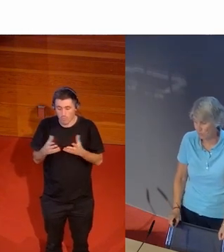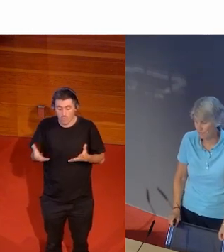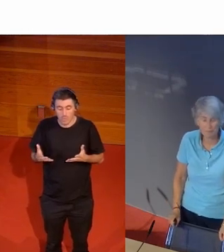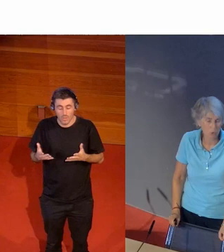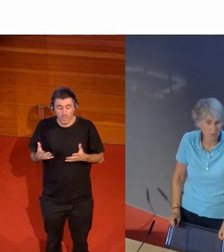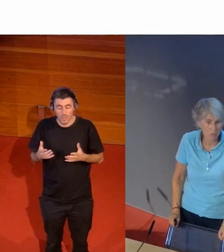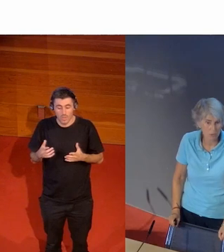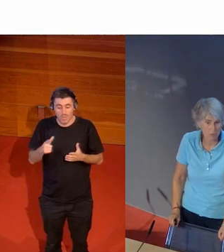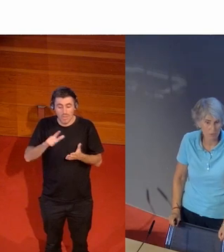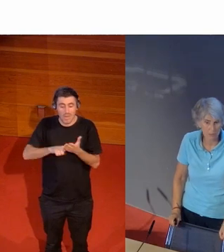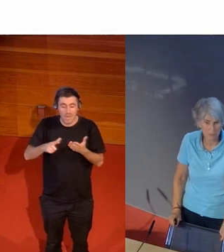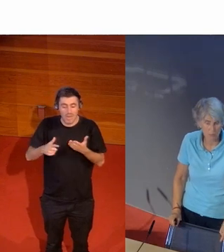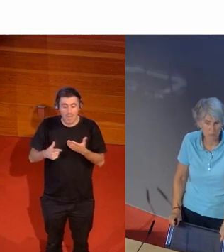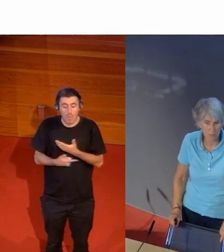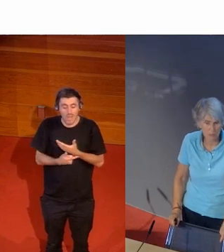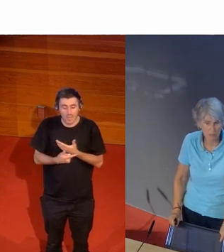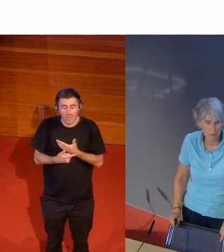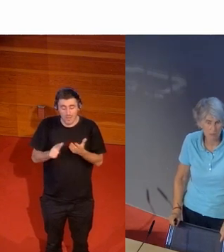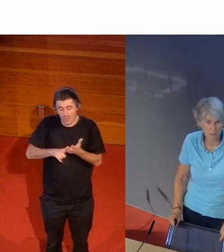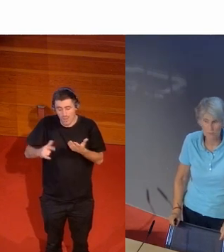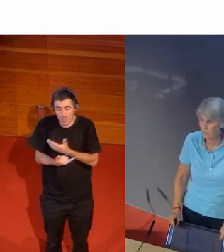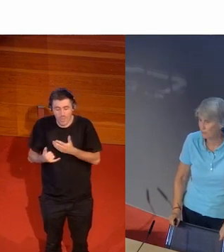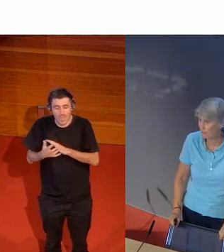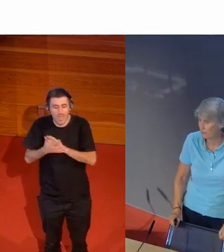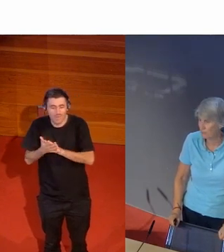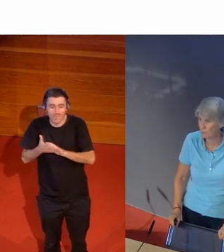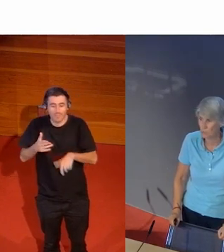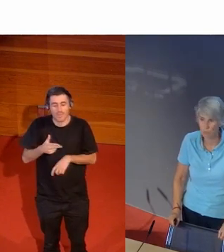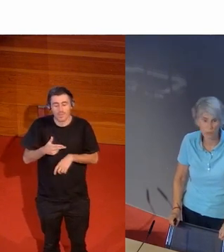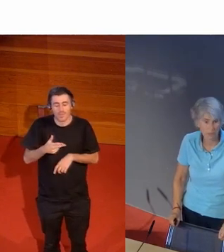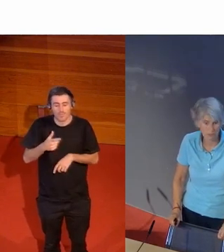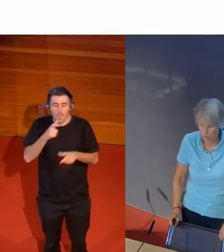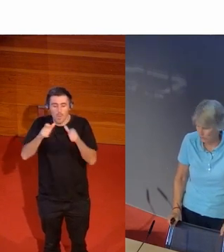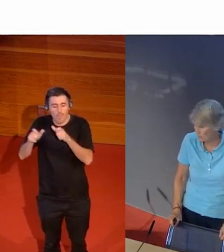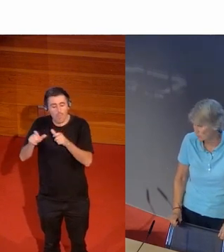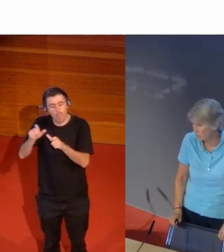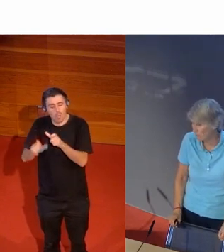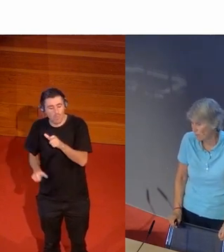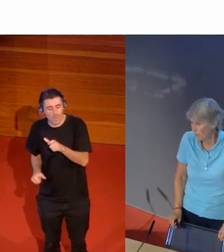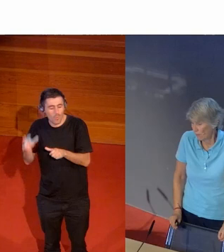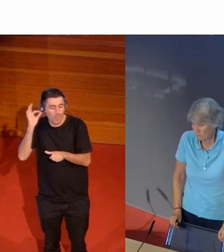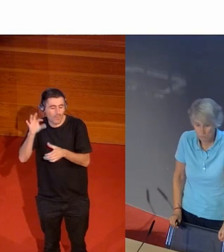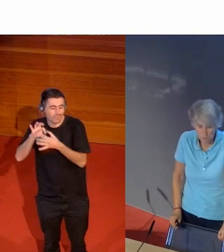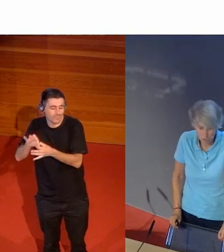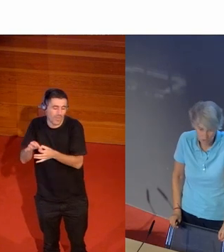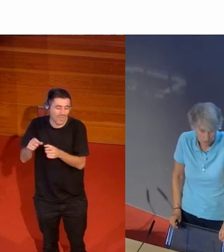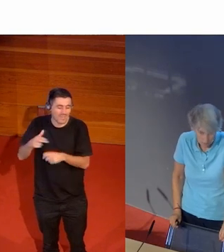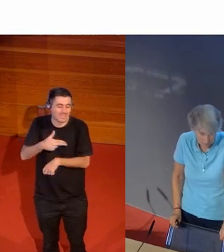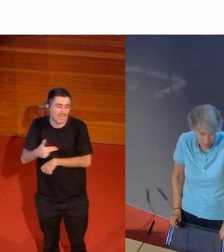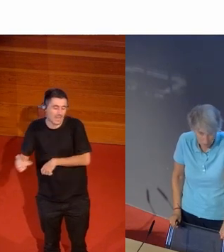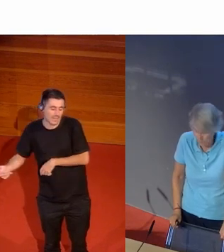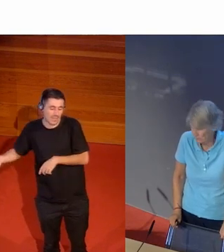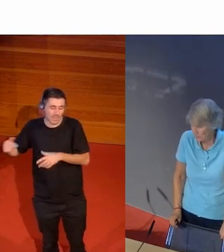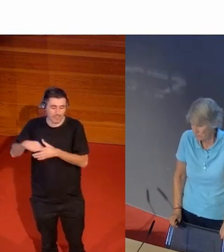exclusivo infantilo y de cuando te dedicas a las mujeres hablas de sirenitas y nuestras mujeres y cosas de este tipo no